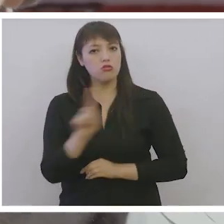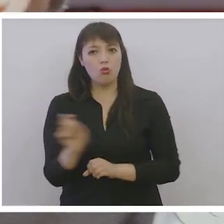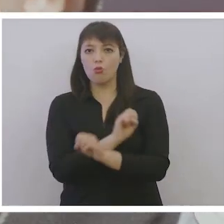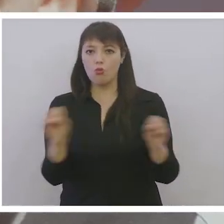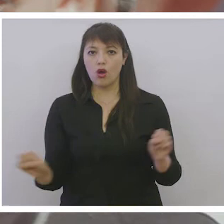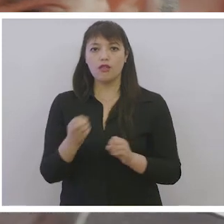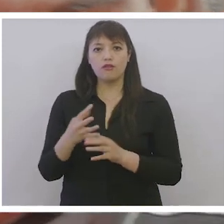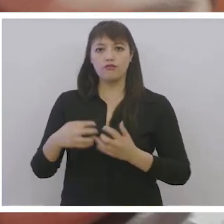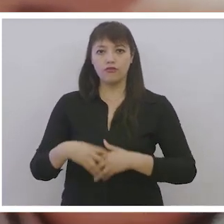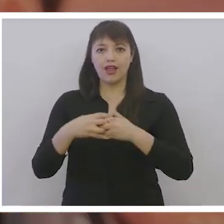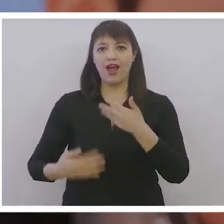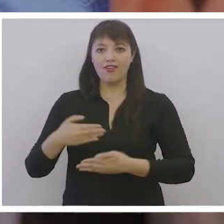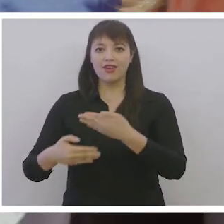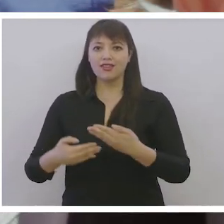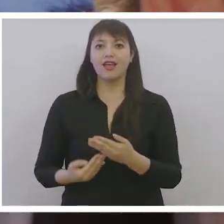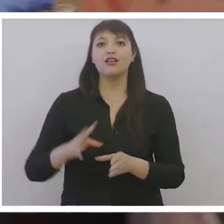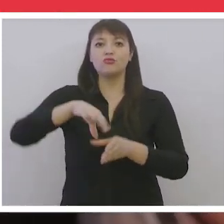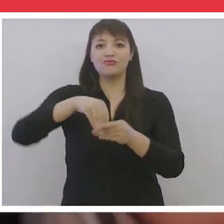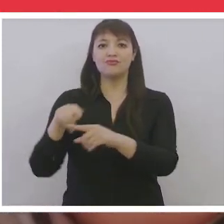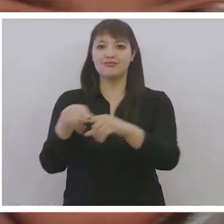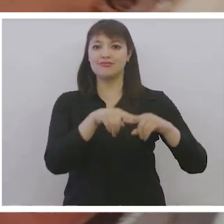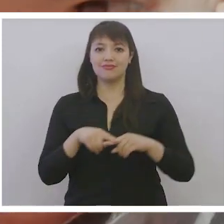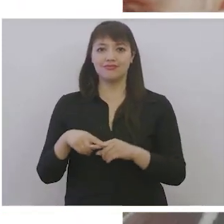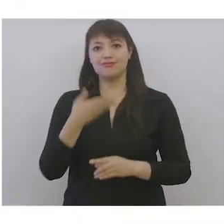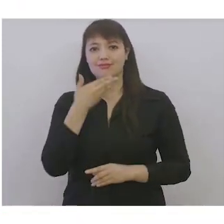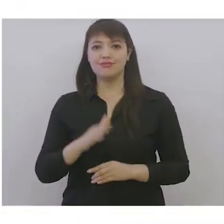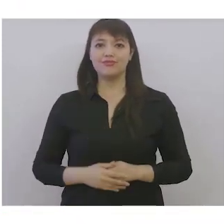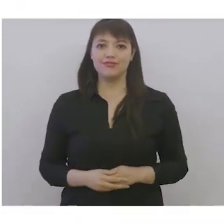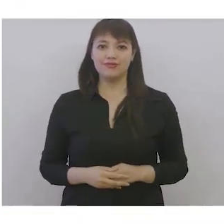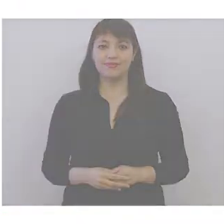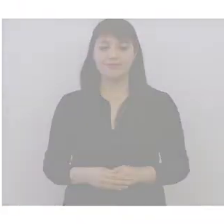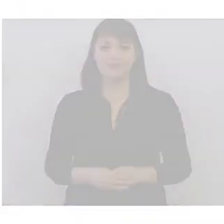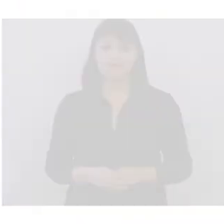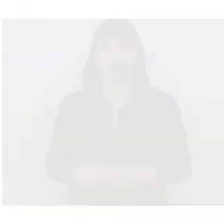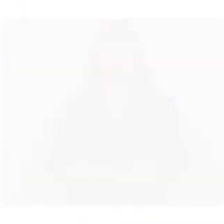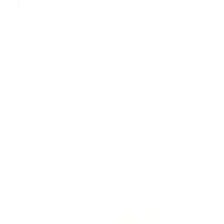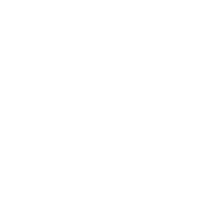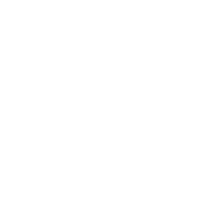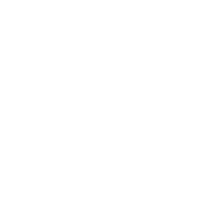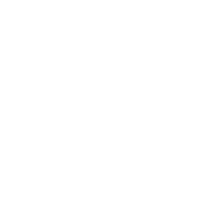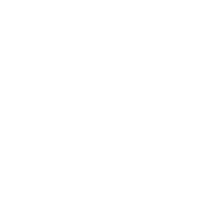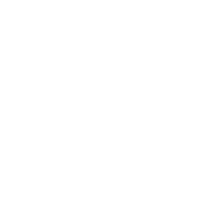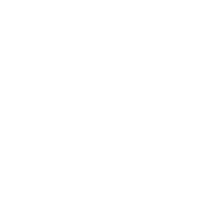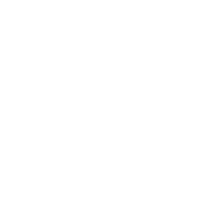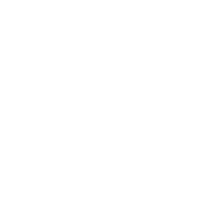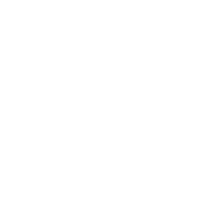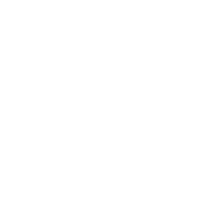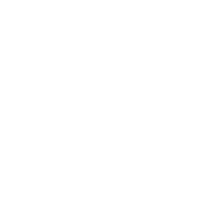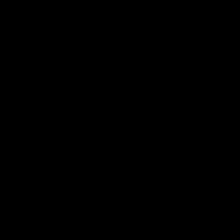fortalecer y avanzar hacia una protección social inclusiva. Ministerio de Desarrollo Social. Gobierno de Chile.